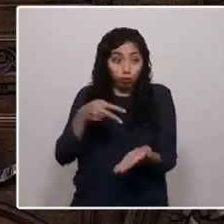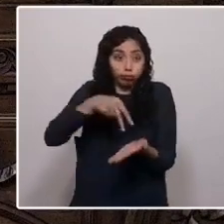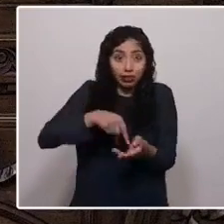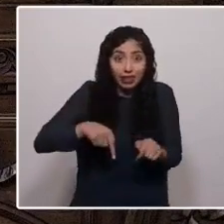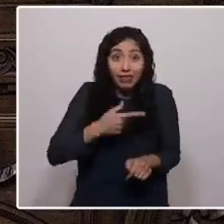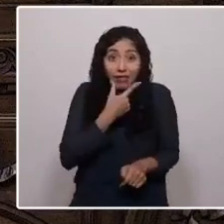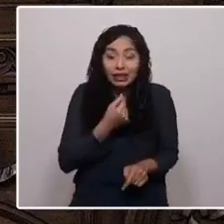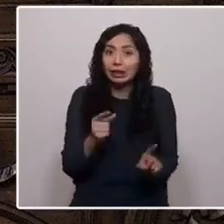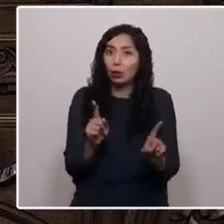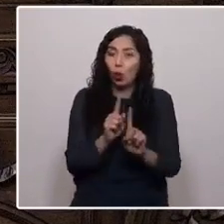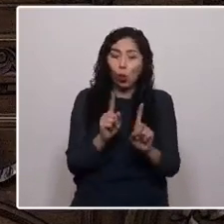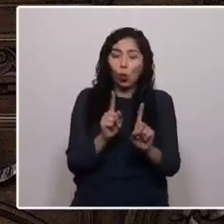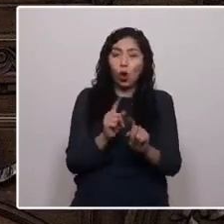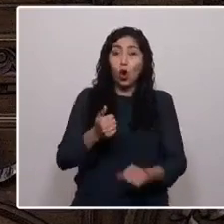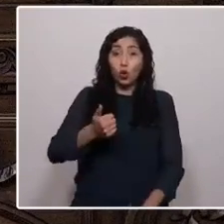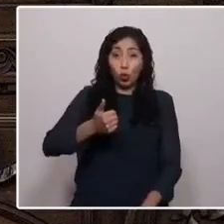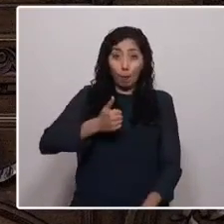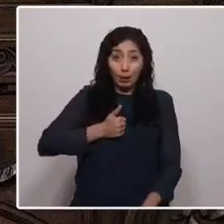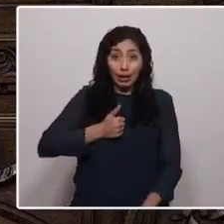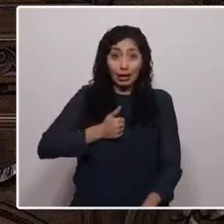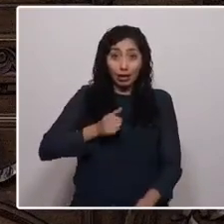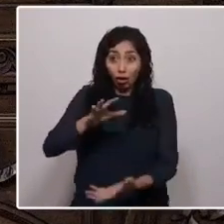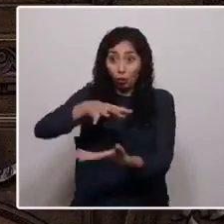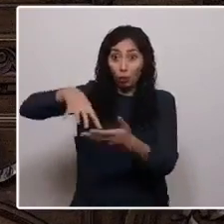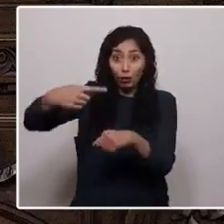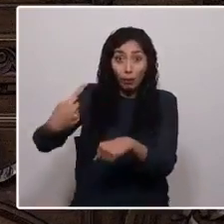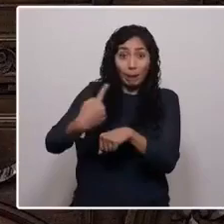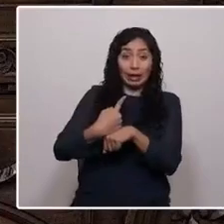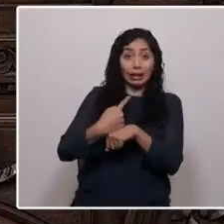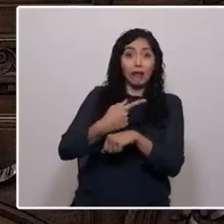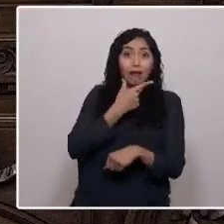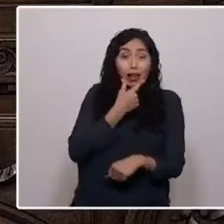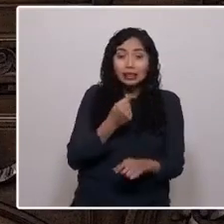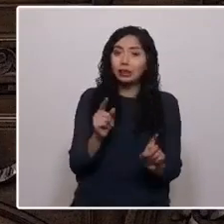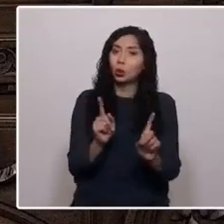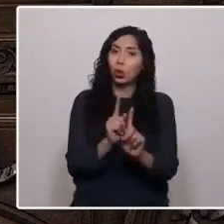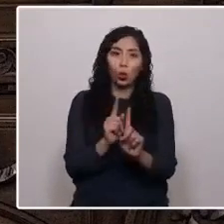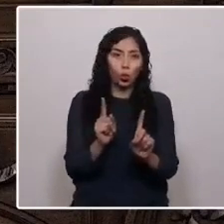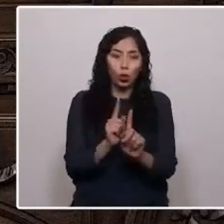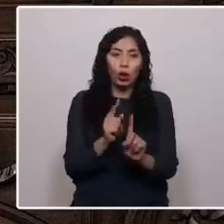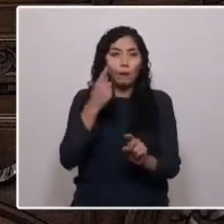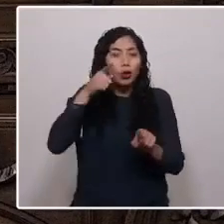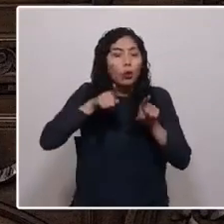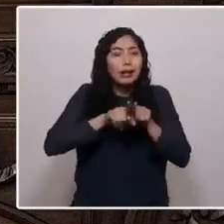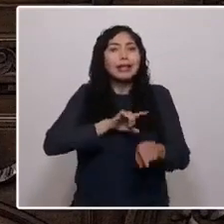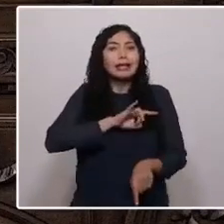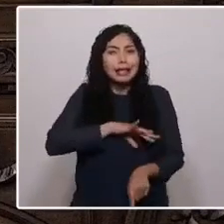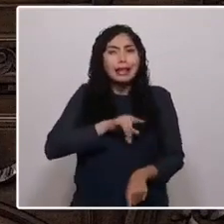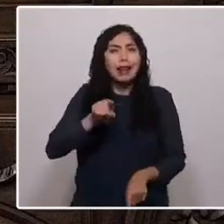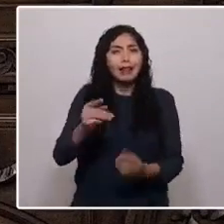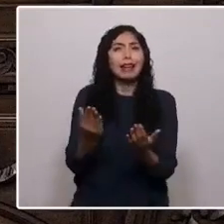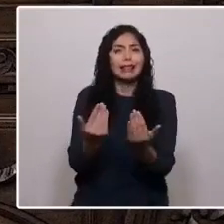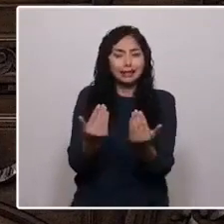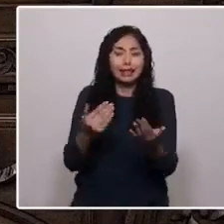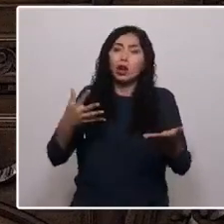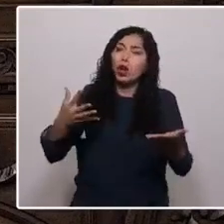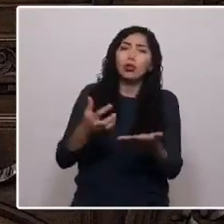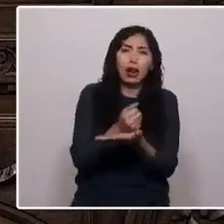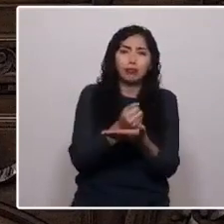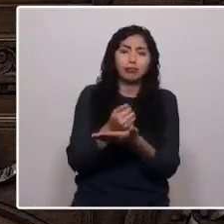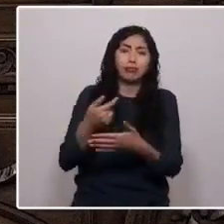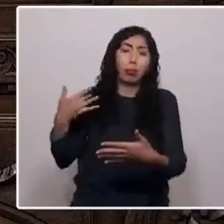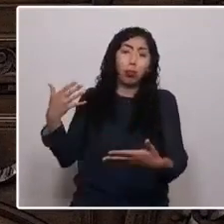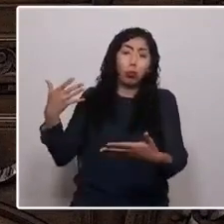cumplir con el mandato que los pueblos nos encomendaron no será fácil, pero Chile se merece un triunfo después de tanto sufrimiento.